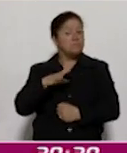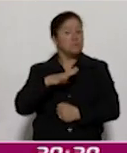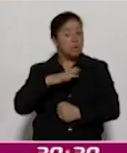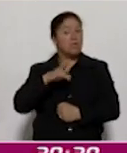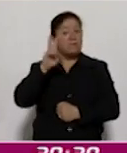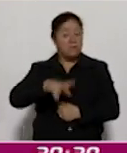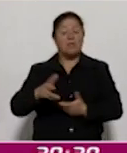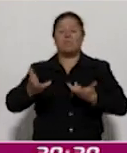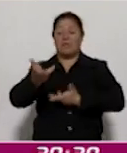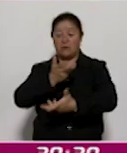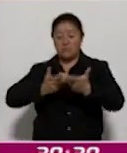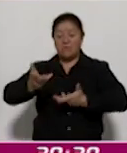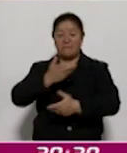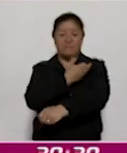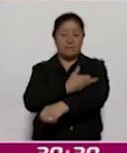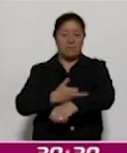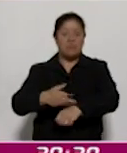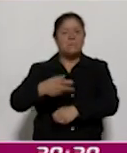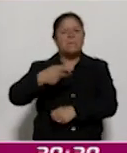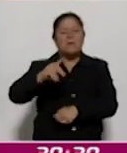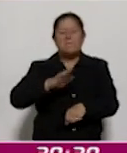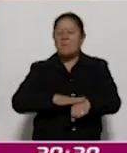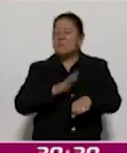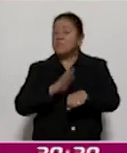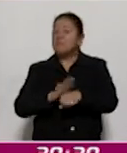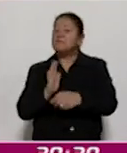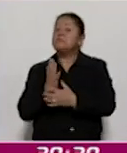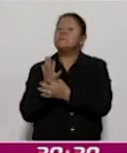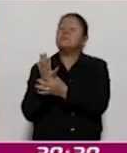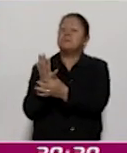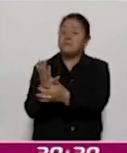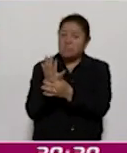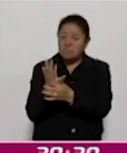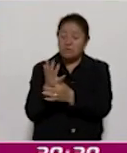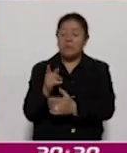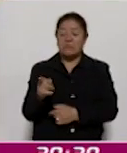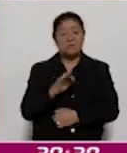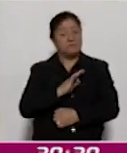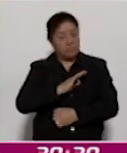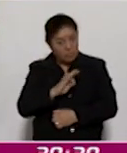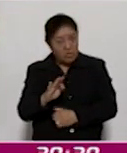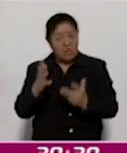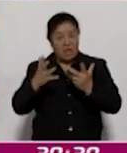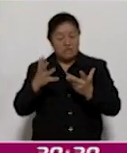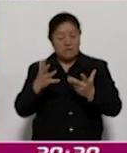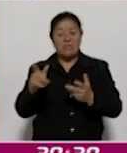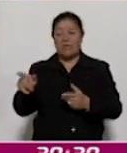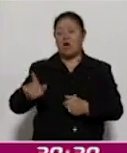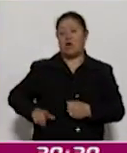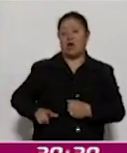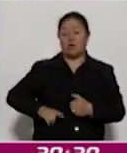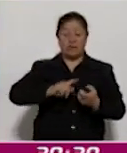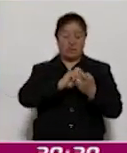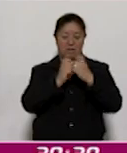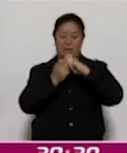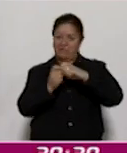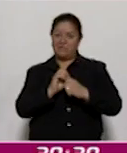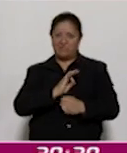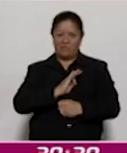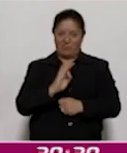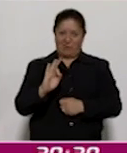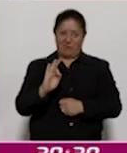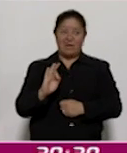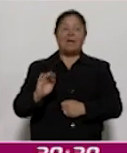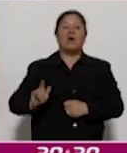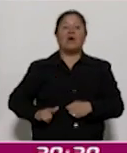convivencias familiares, pero sobre todo es demostrar que hay una manera de hacer las cosas que pueden hacer los gobiernos de transformación y que la gobernadora,